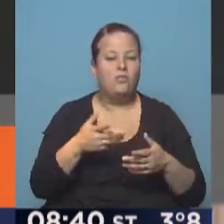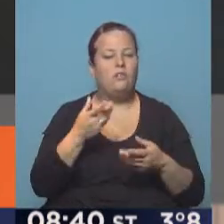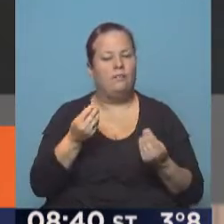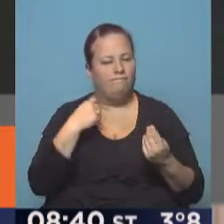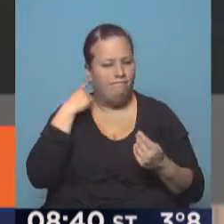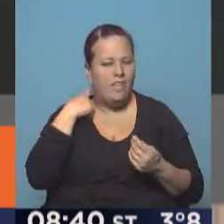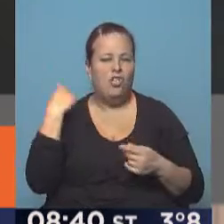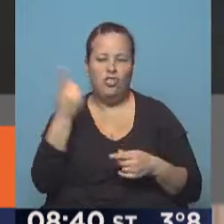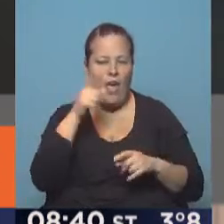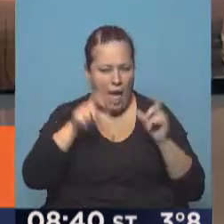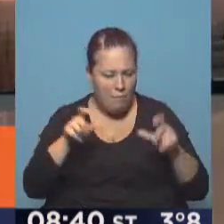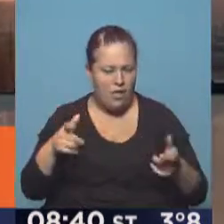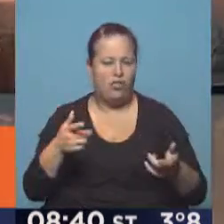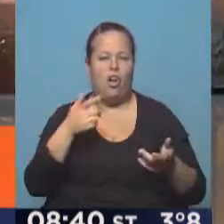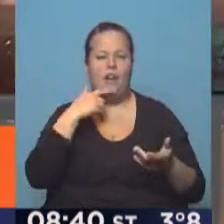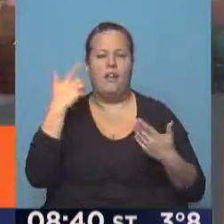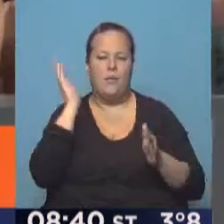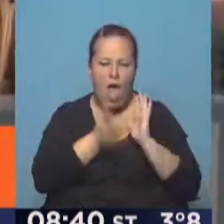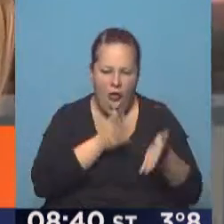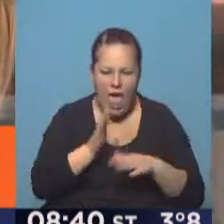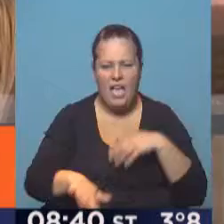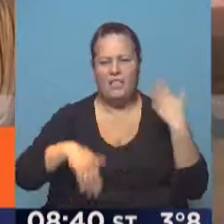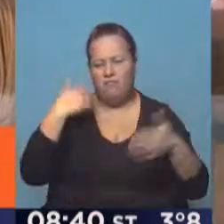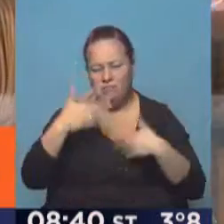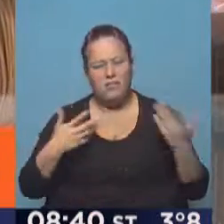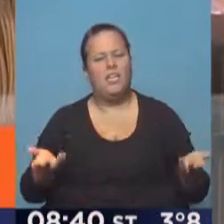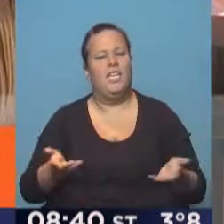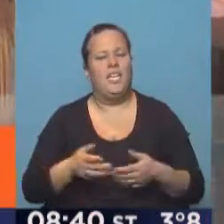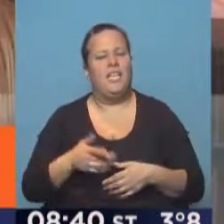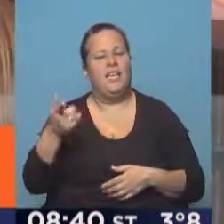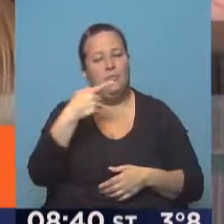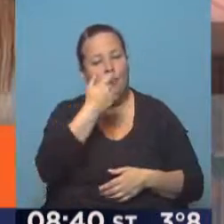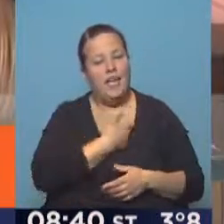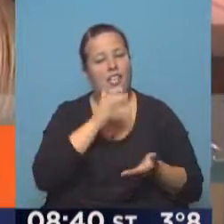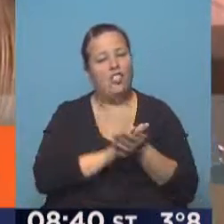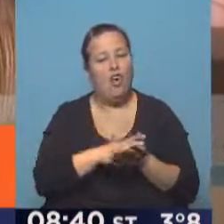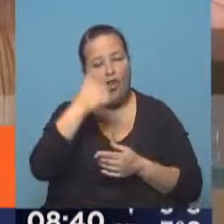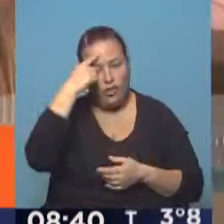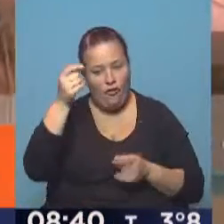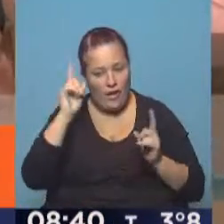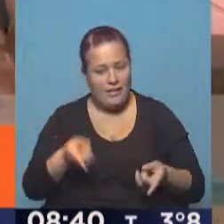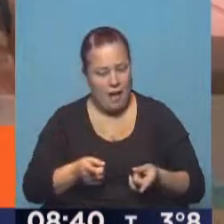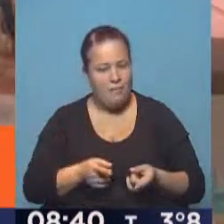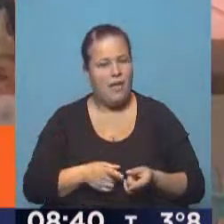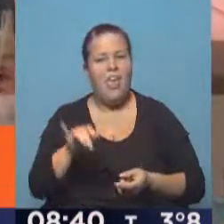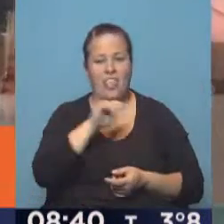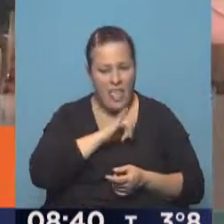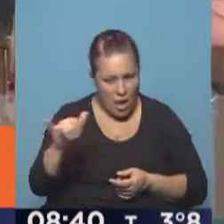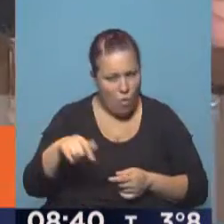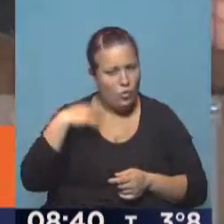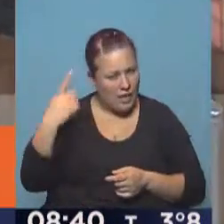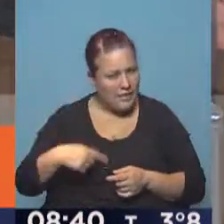social, cuando hay actos de violencia y nos mencionabas lo de los choferes también. ¿Es una denuncia